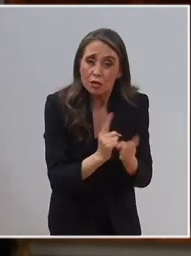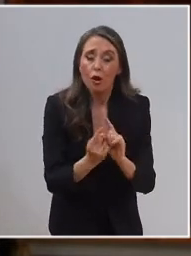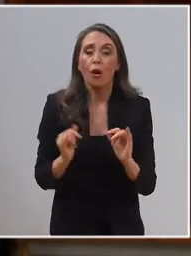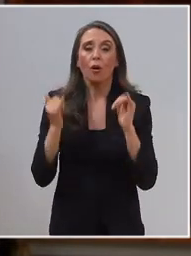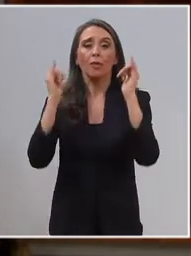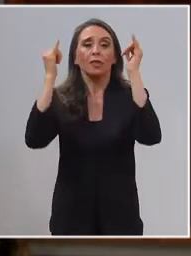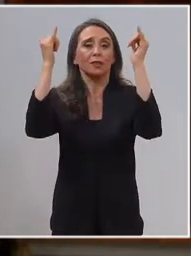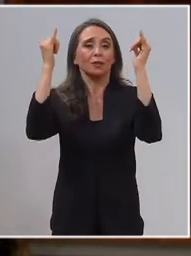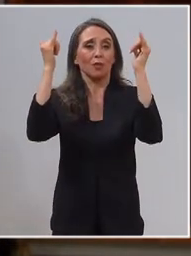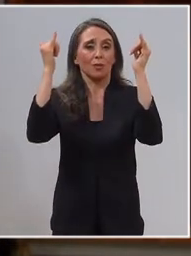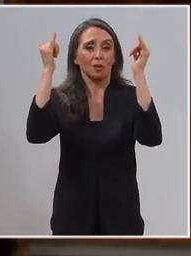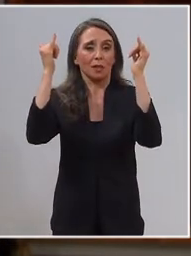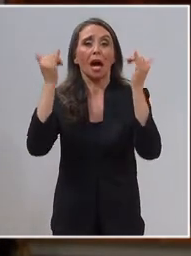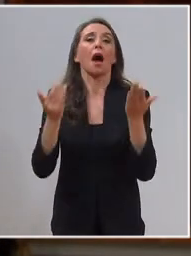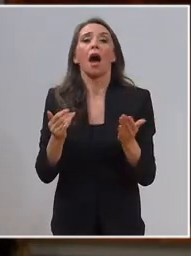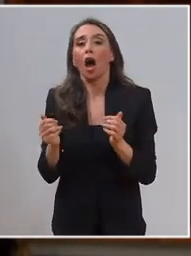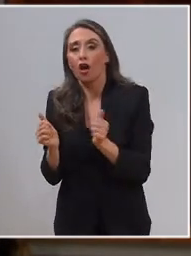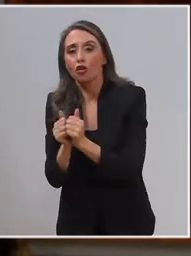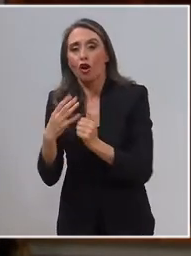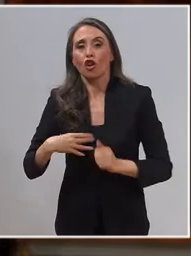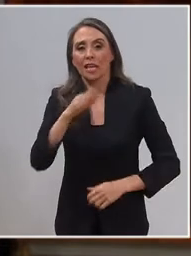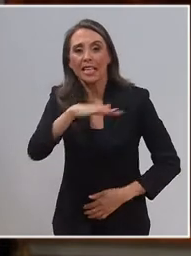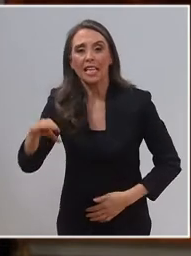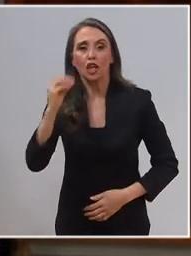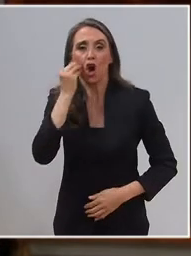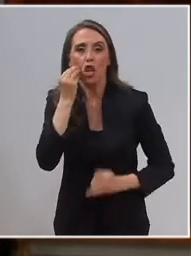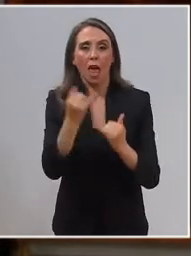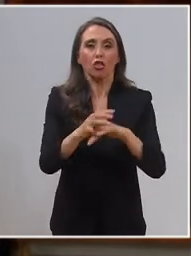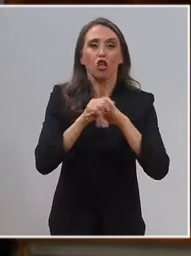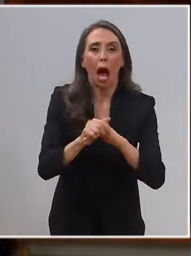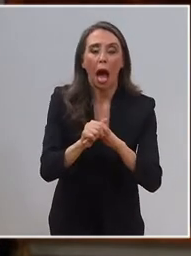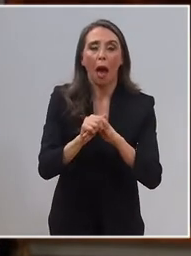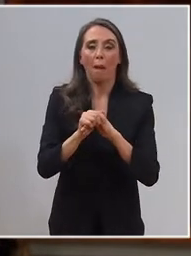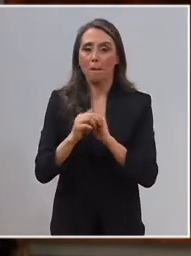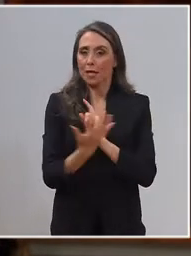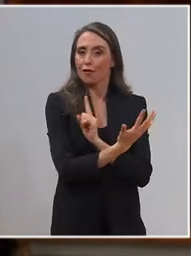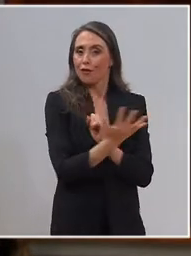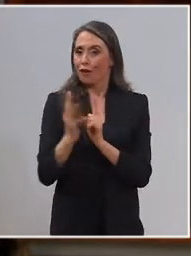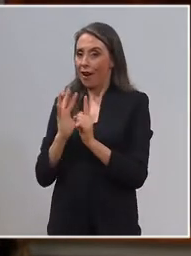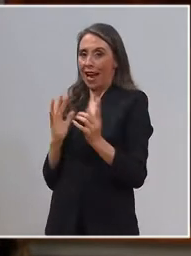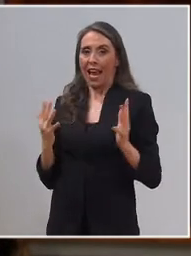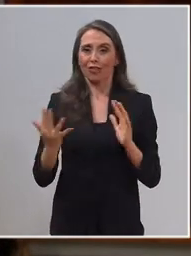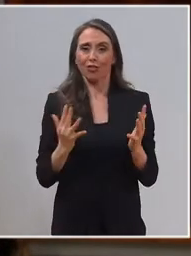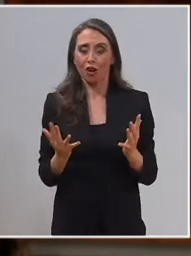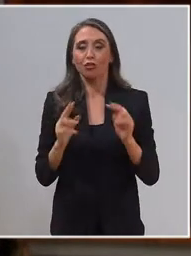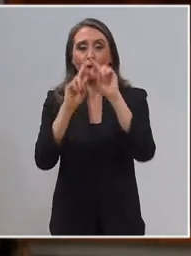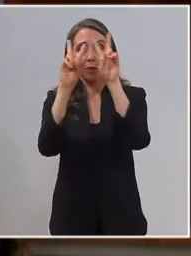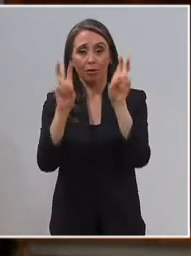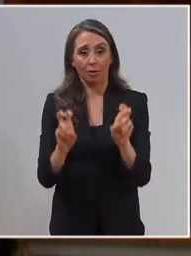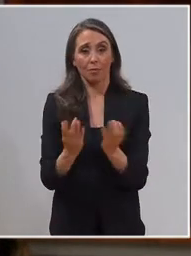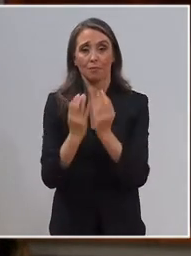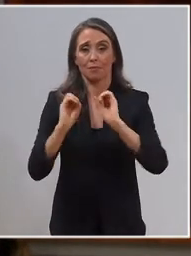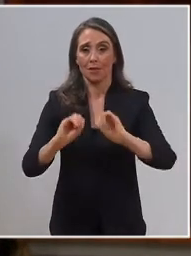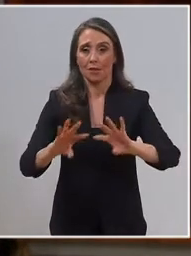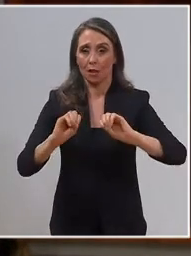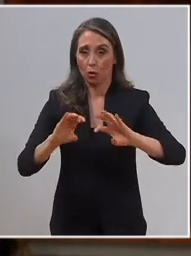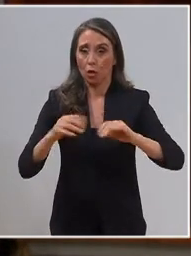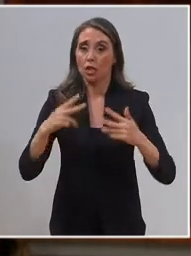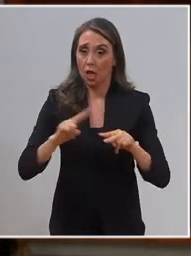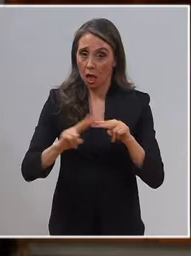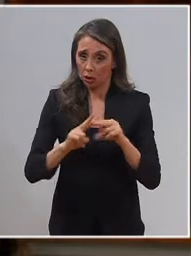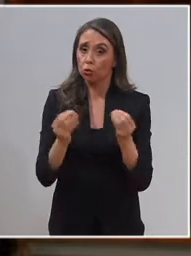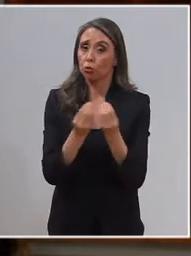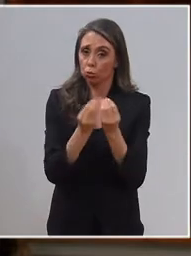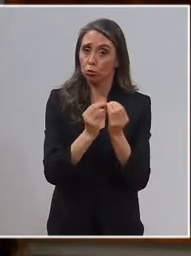durante nuestras vidas, como nuestros hijos, nuestros nietos, nuestros amigos, nuestro entorno. En materia de educación hemos hecho